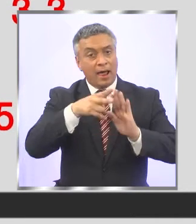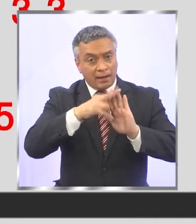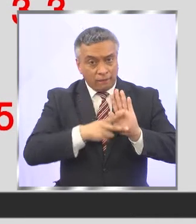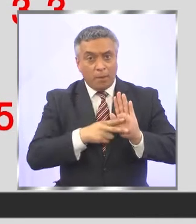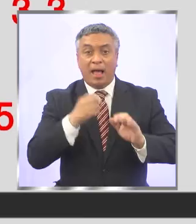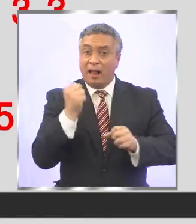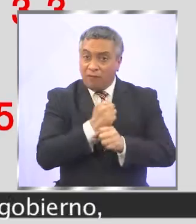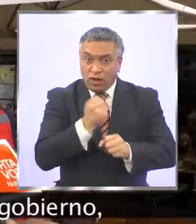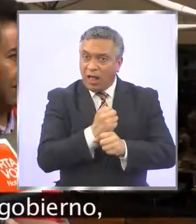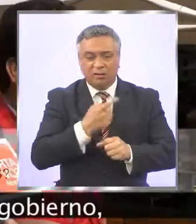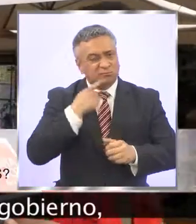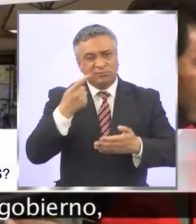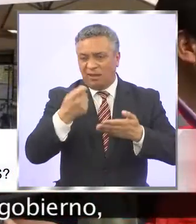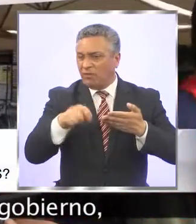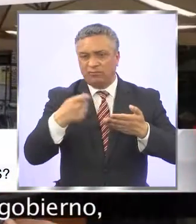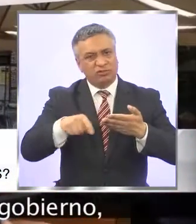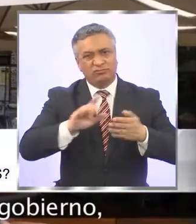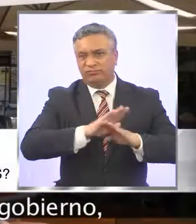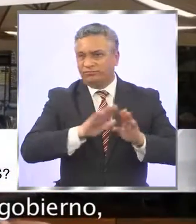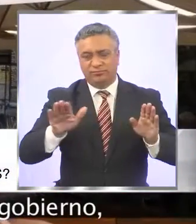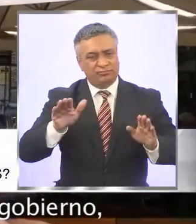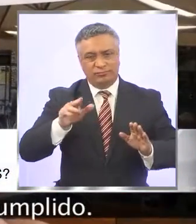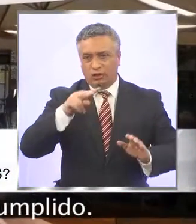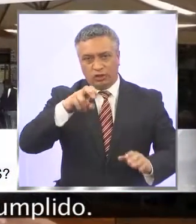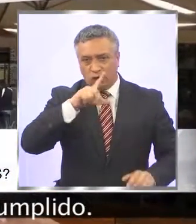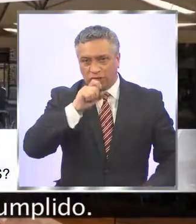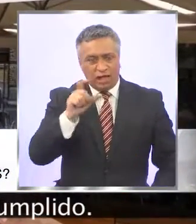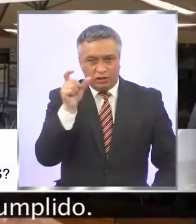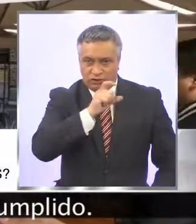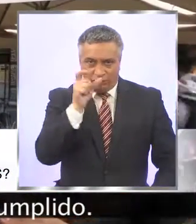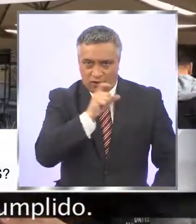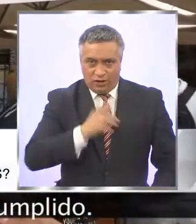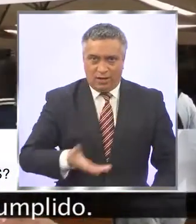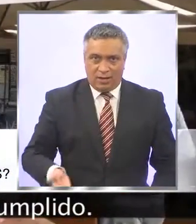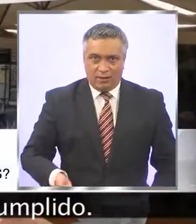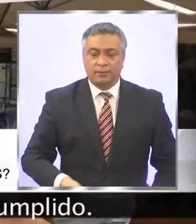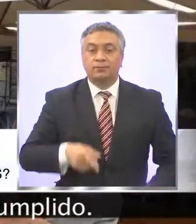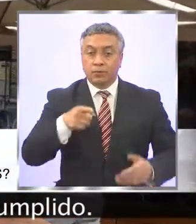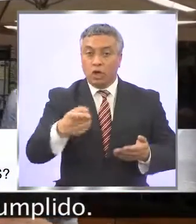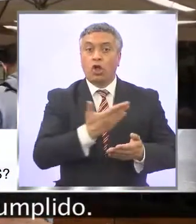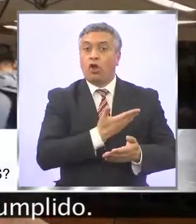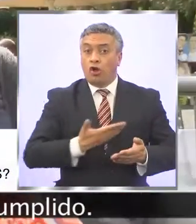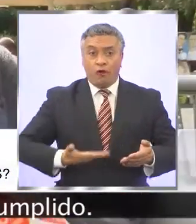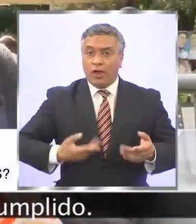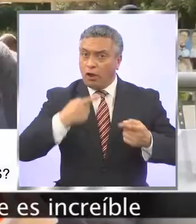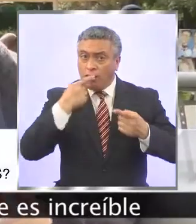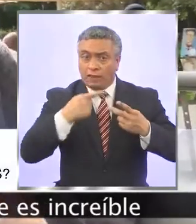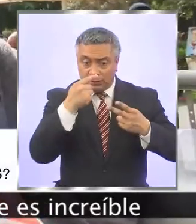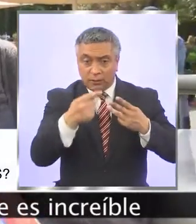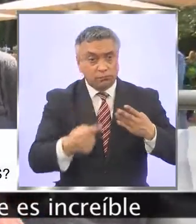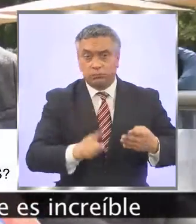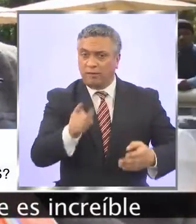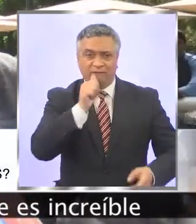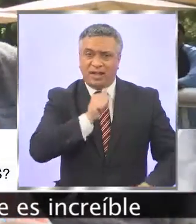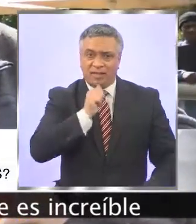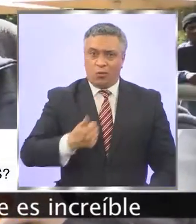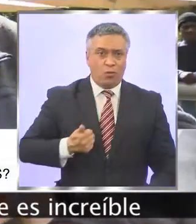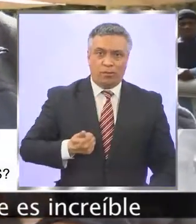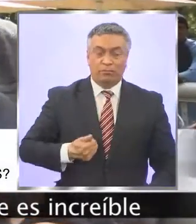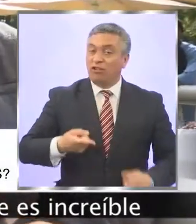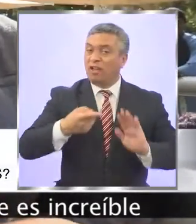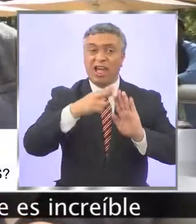con nota roja. Las propuestas que tiene el gobierno, hay partes que no se han cumplido. La reforma no la creo.